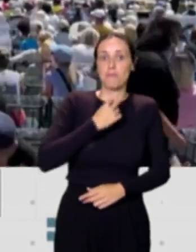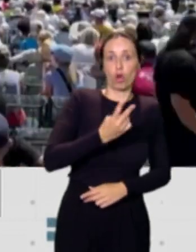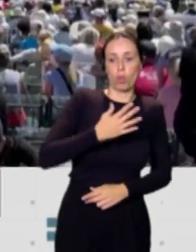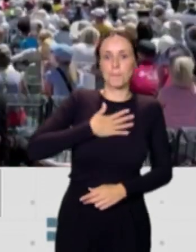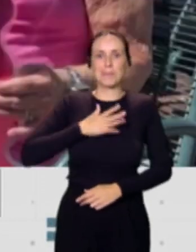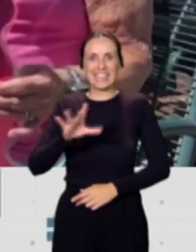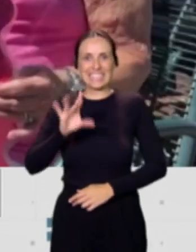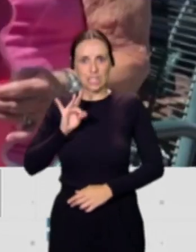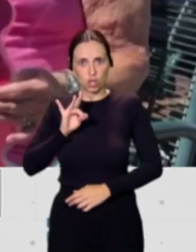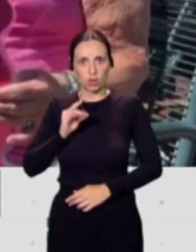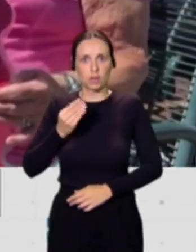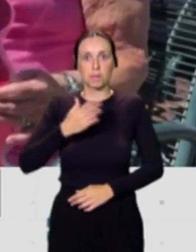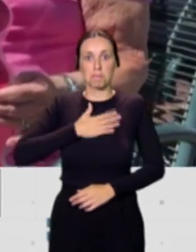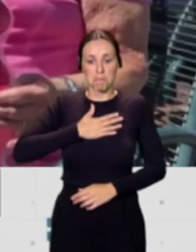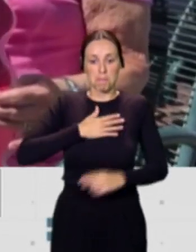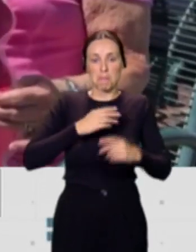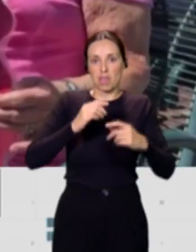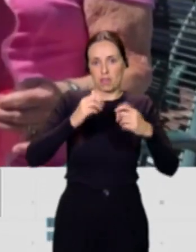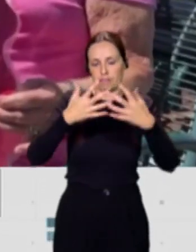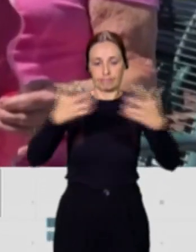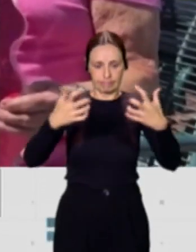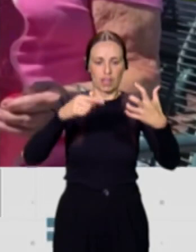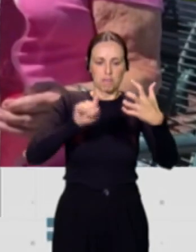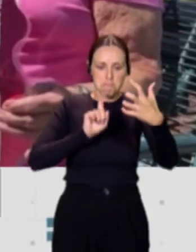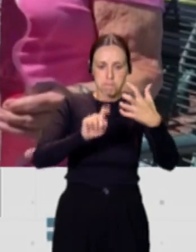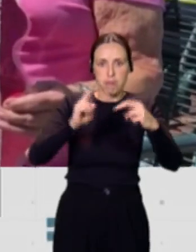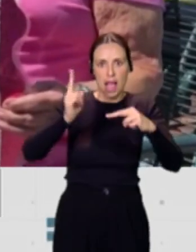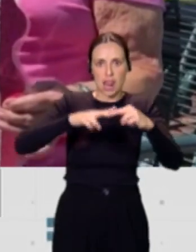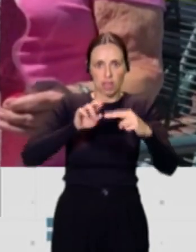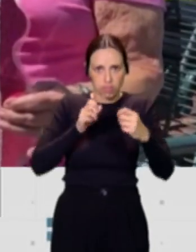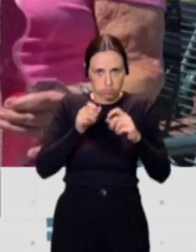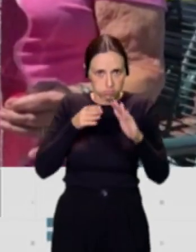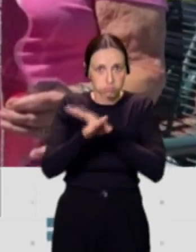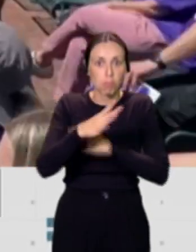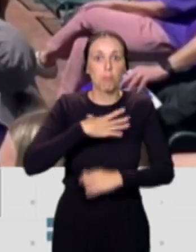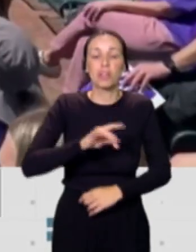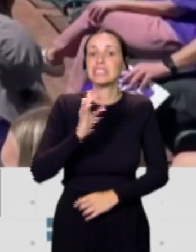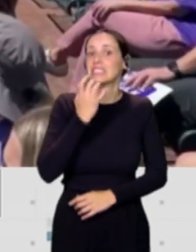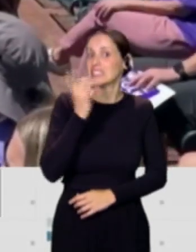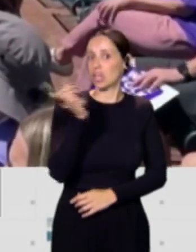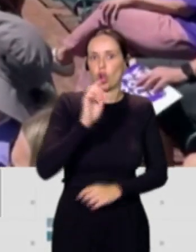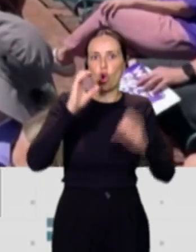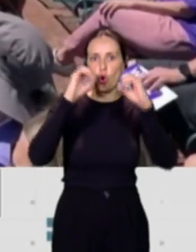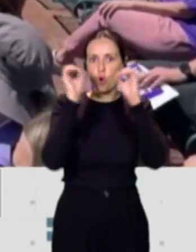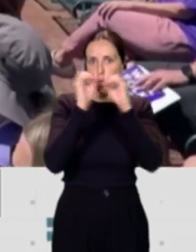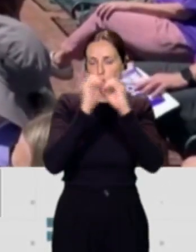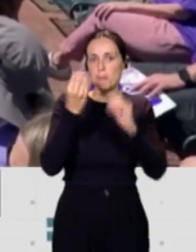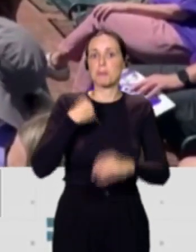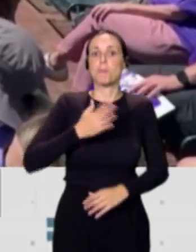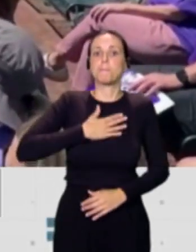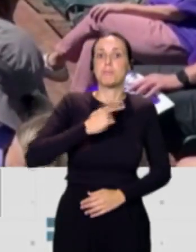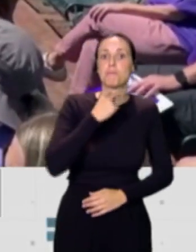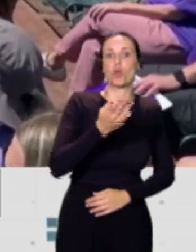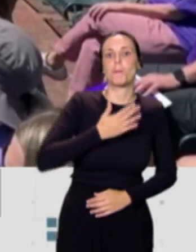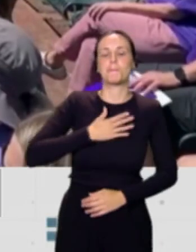nuestra bio tenemos el enlace. no, en Mi Voz, Mi Decisión en Google y van a acceder al blog donde lo primero que te encuentras